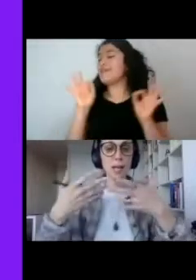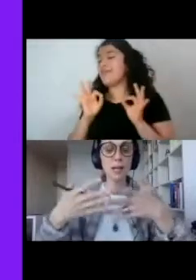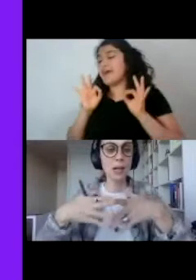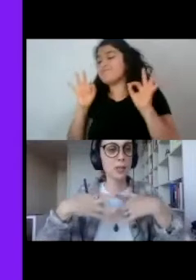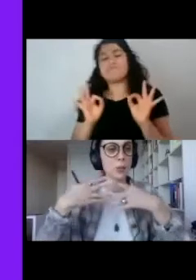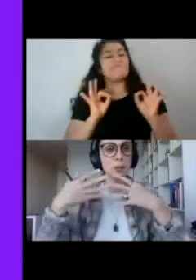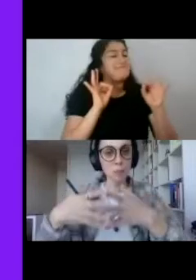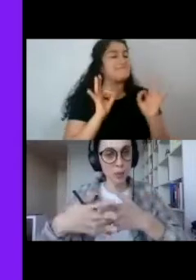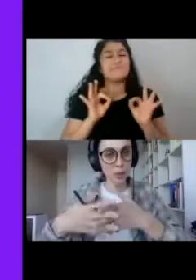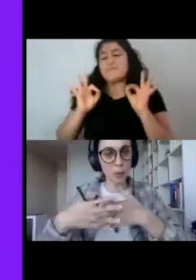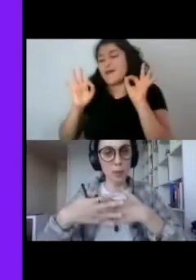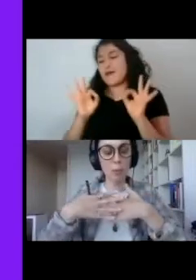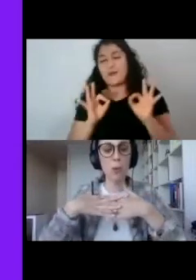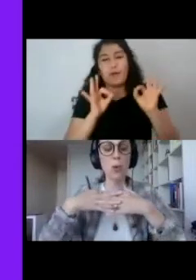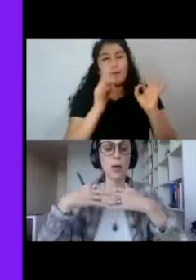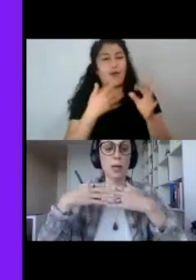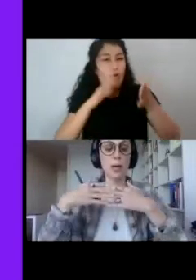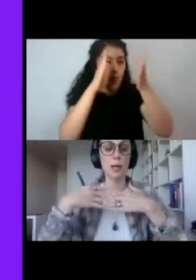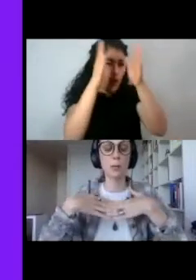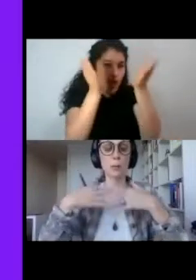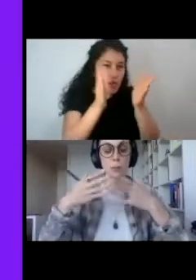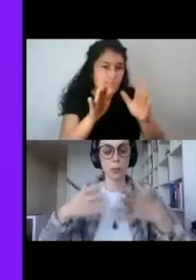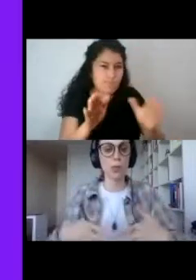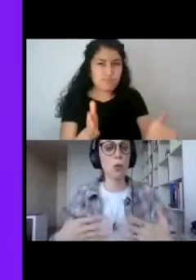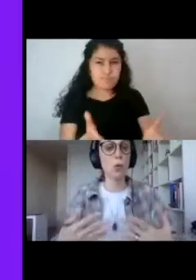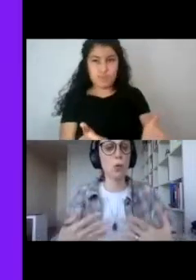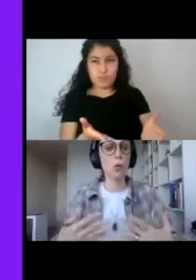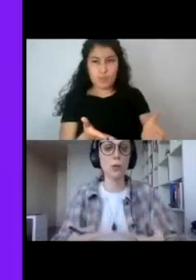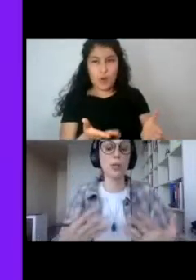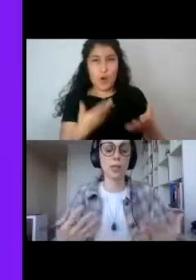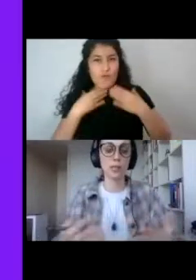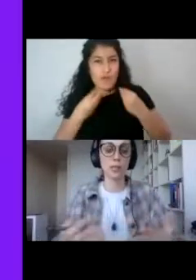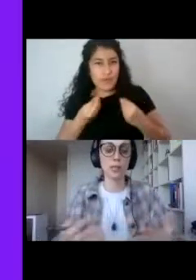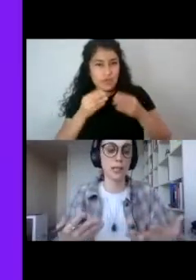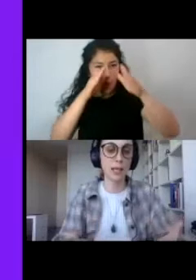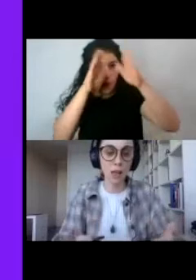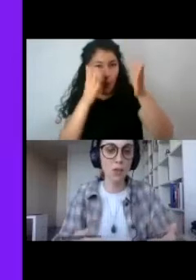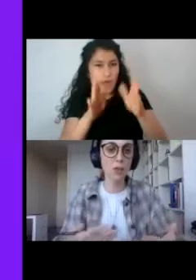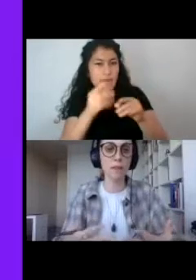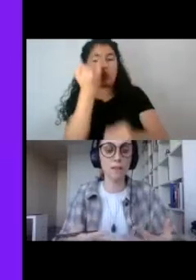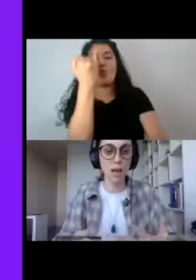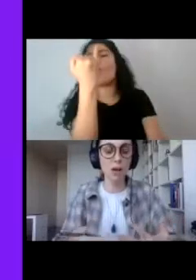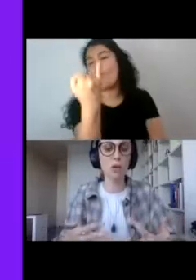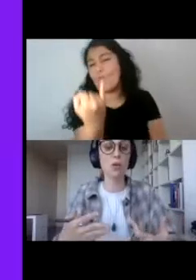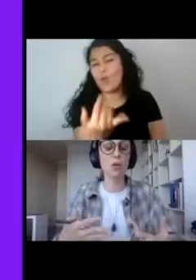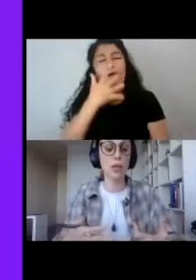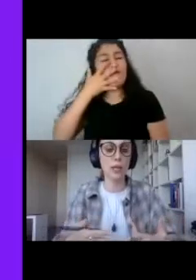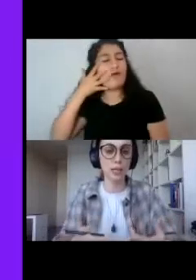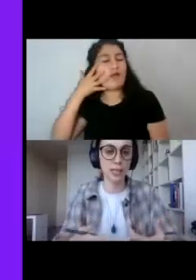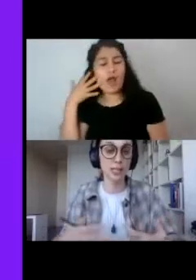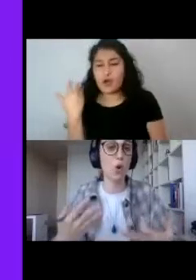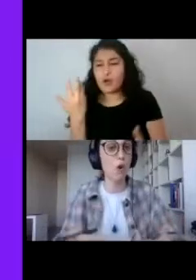ideal, es un tipo de cuerpo, es por supuesto un cuerpo que es delgado, que es blanco,